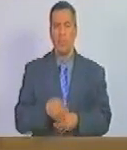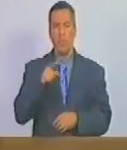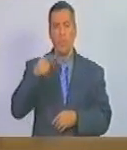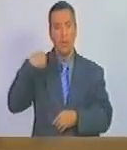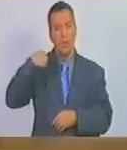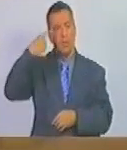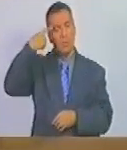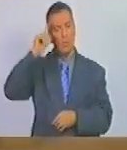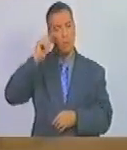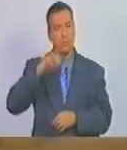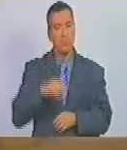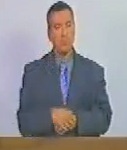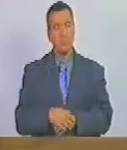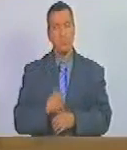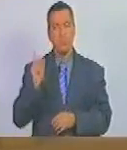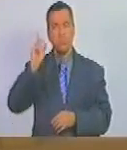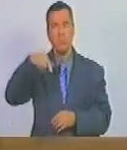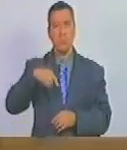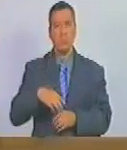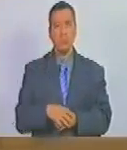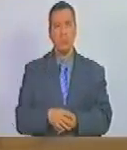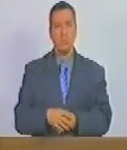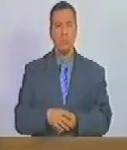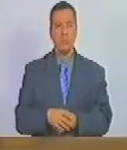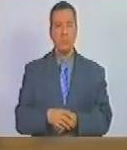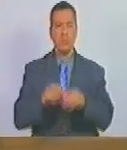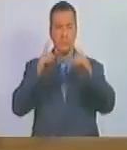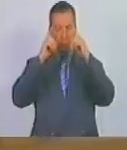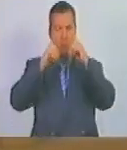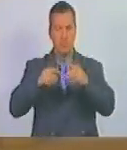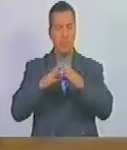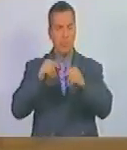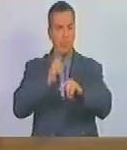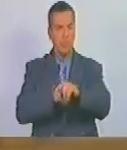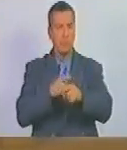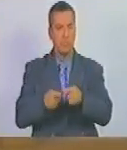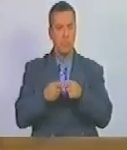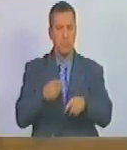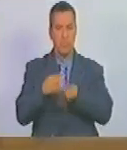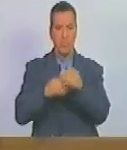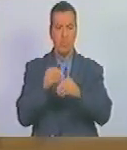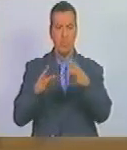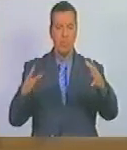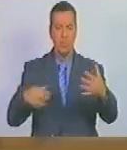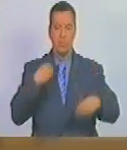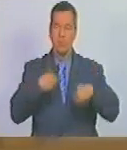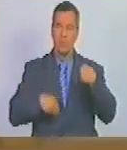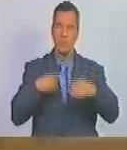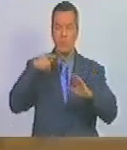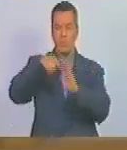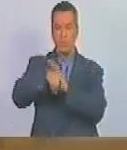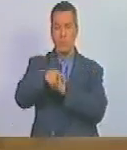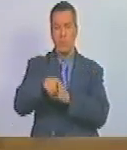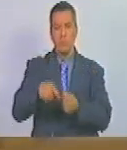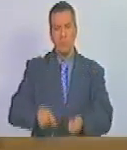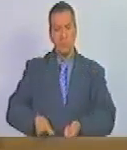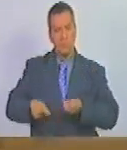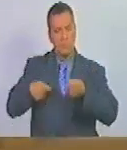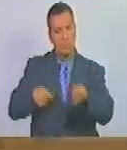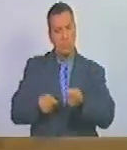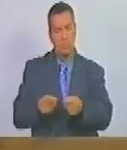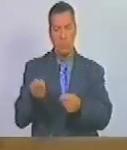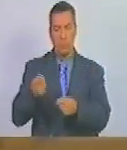pretenden y también en determinado momento tratan de resolver su crisis interna atacando